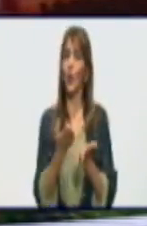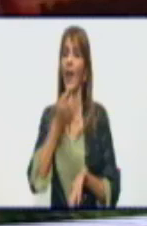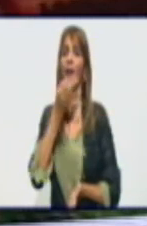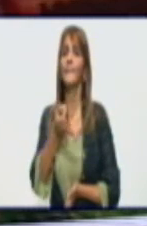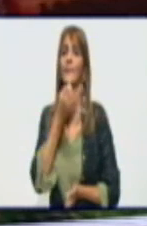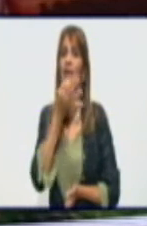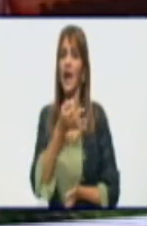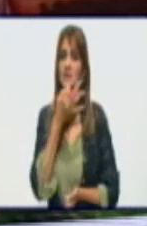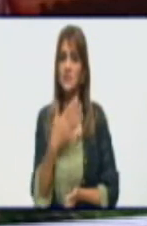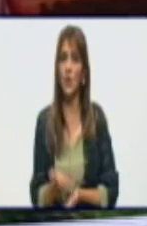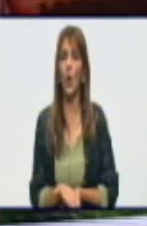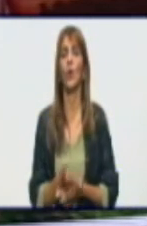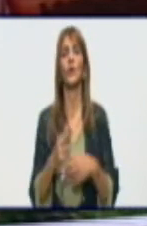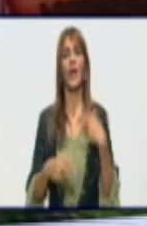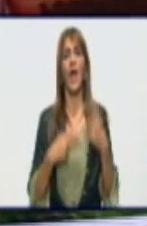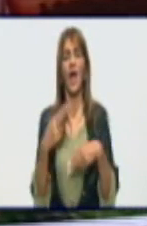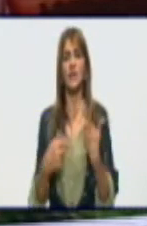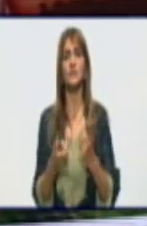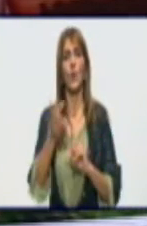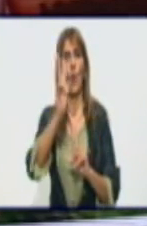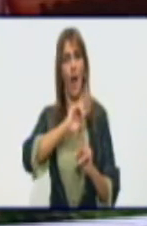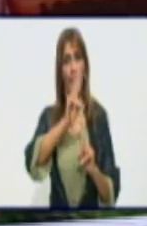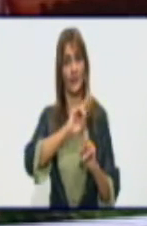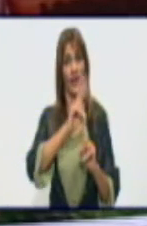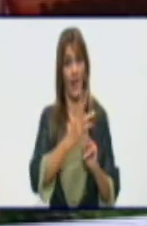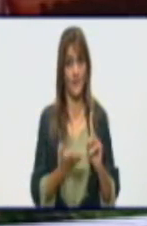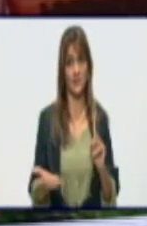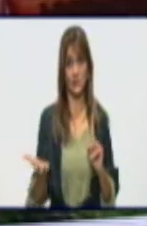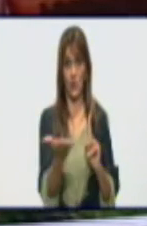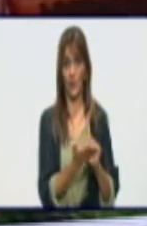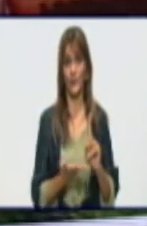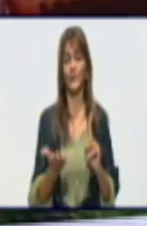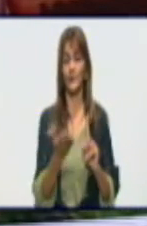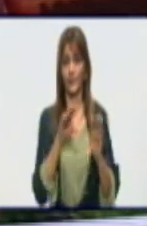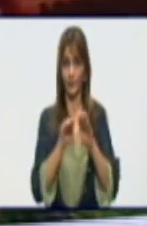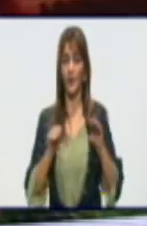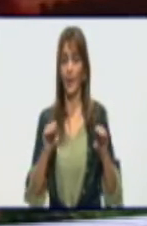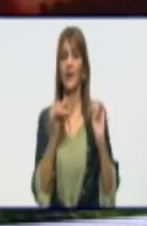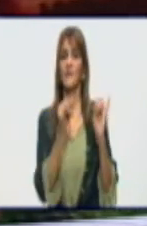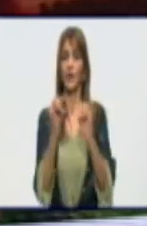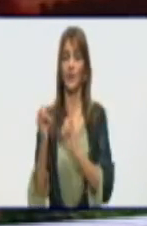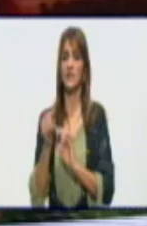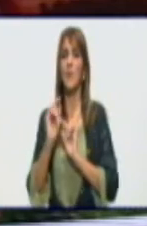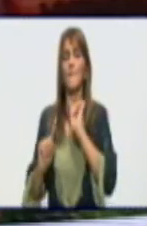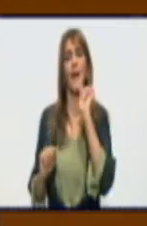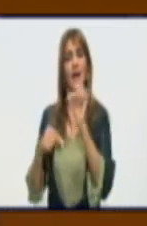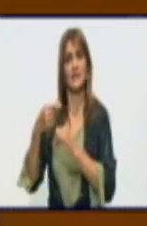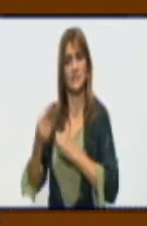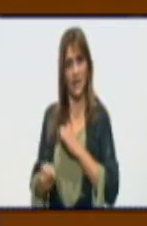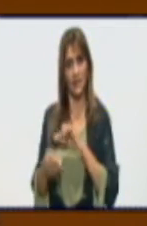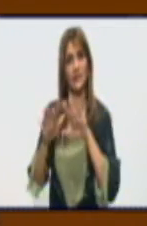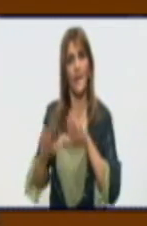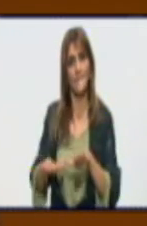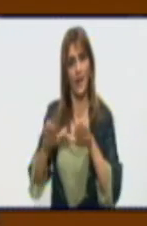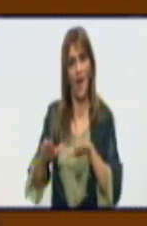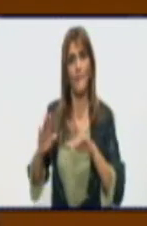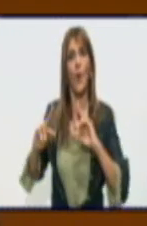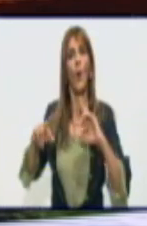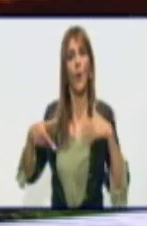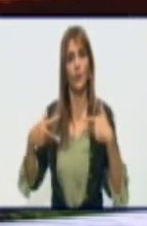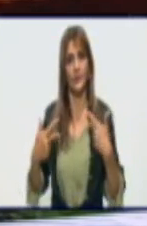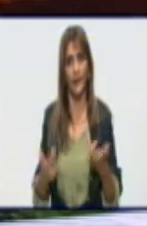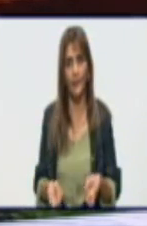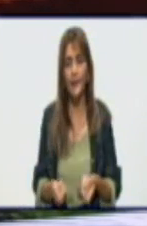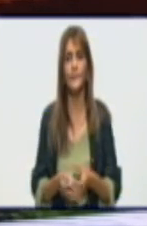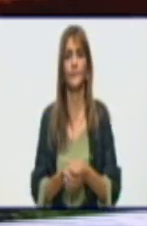consideraciones que has tenido para con los televidentes de nuestro panel informativo. Te vamos a estar esperando mañana. Vamos a ver las